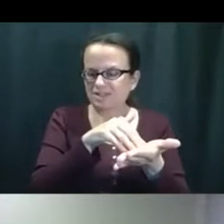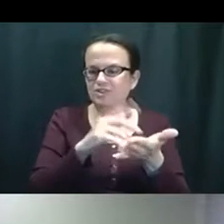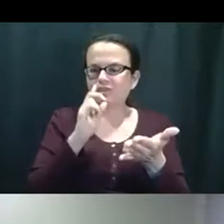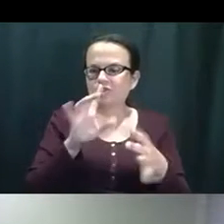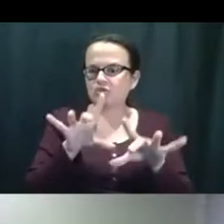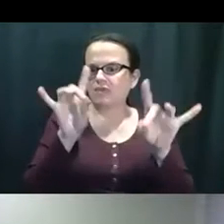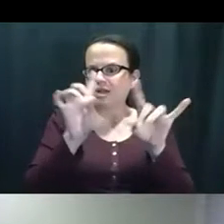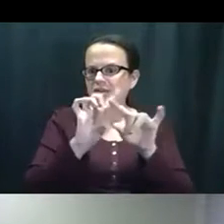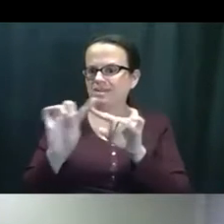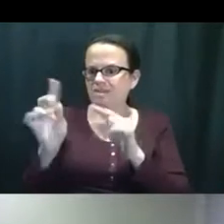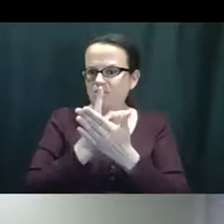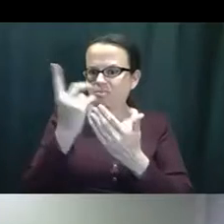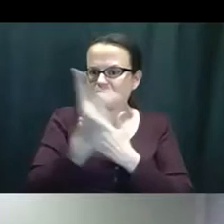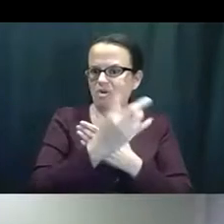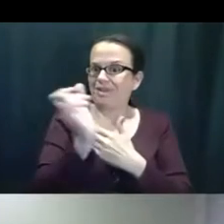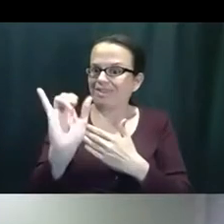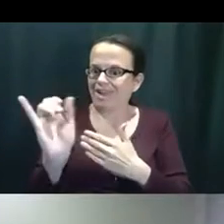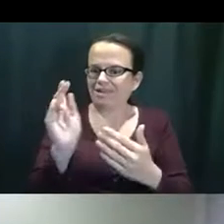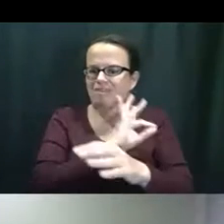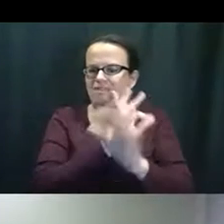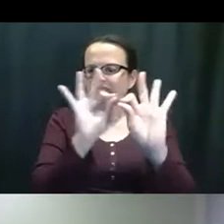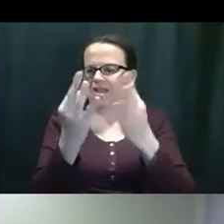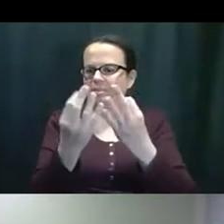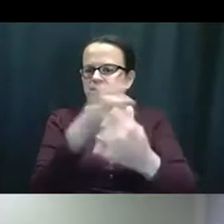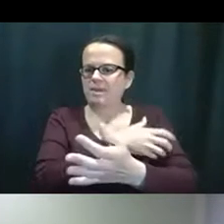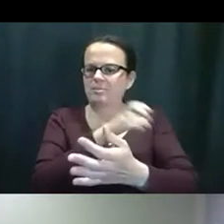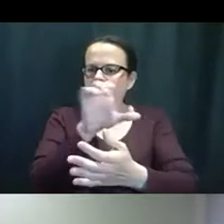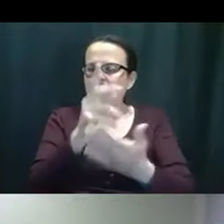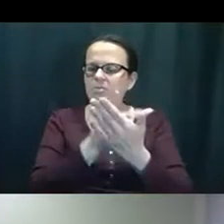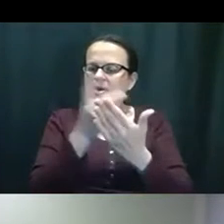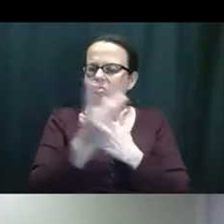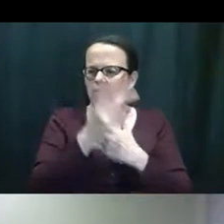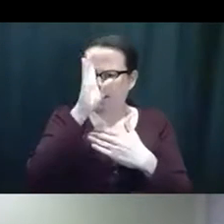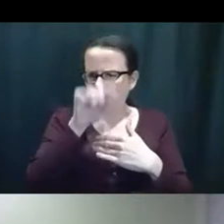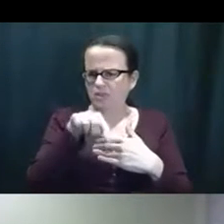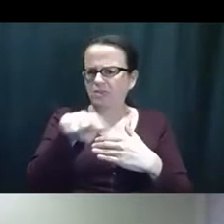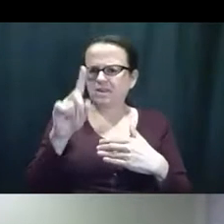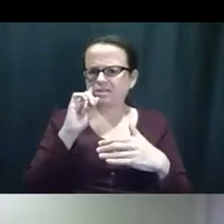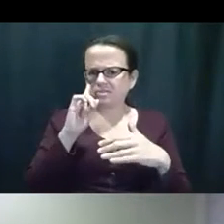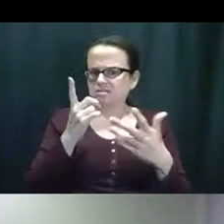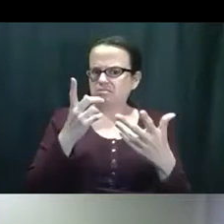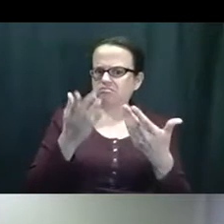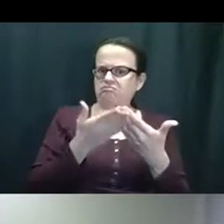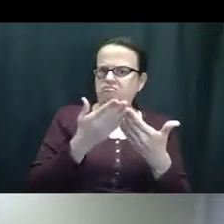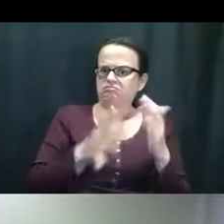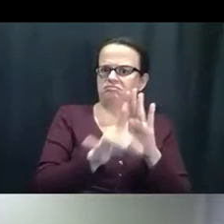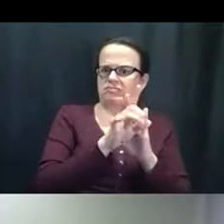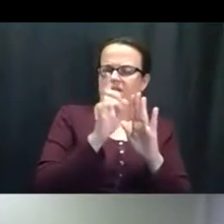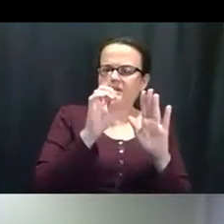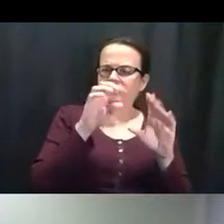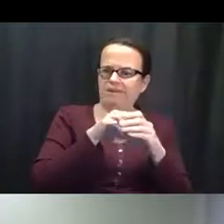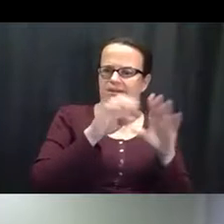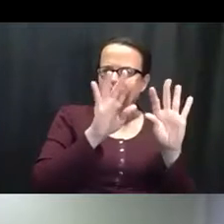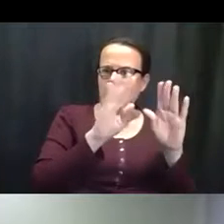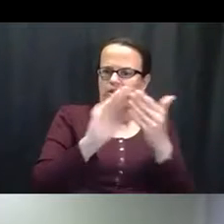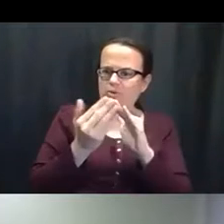Que pueden llamar al centro de recursos familiares y el programa de empoderamiento. sé que el programa es accesible